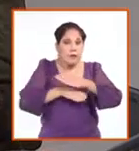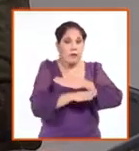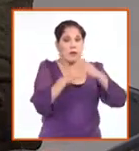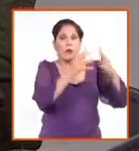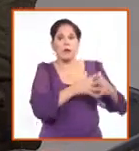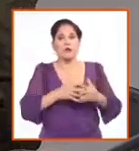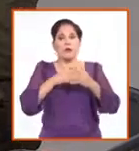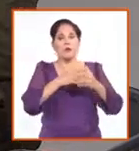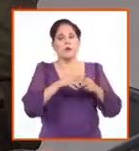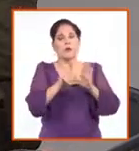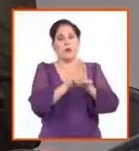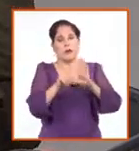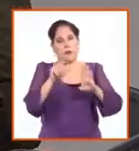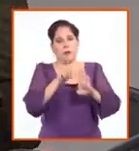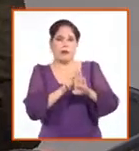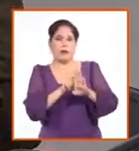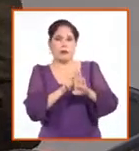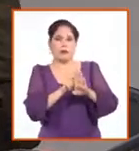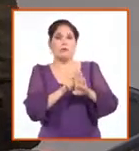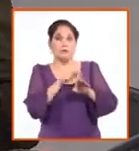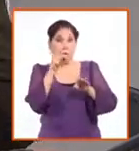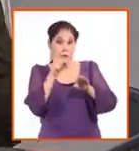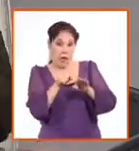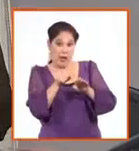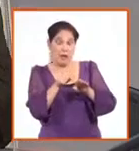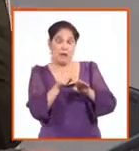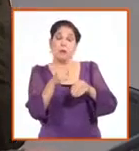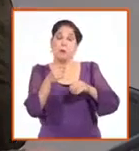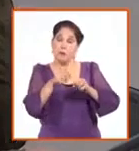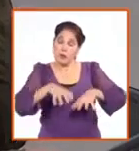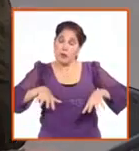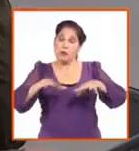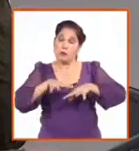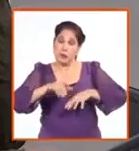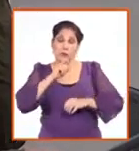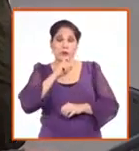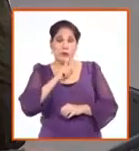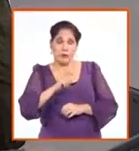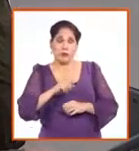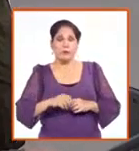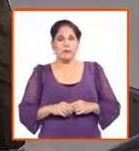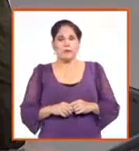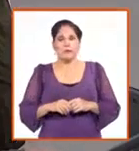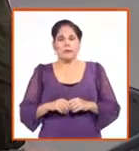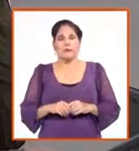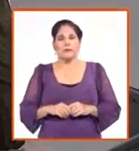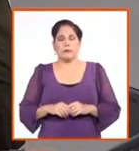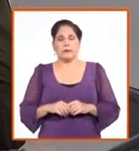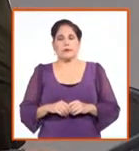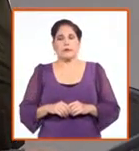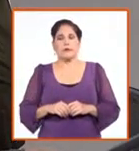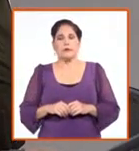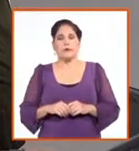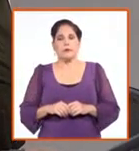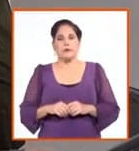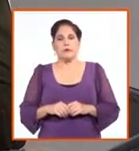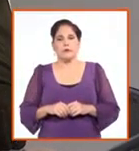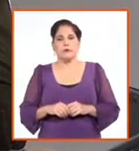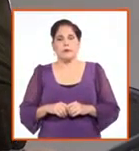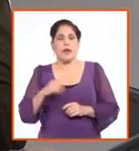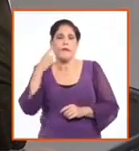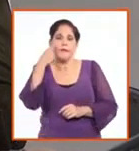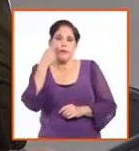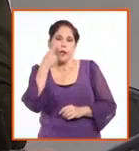con destino a los Estados Unidos donde hay cubanos, como se explicaba anteriormente. Se aprecia una